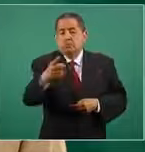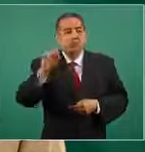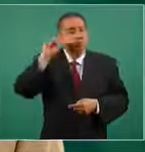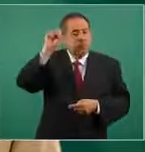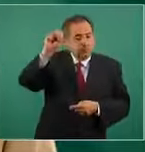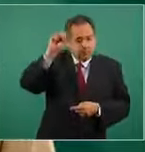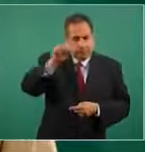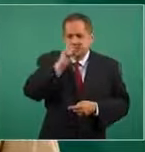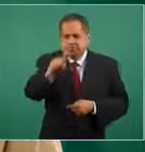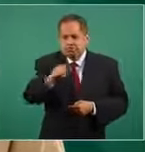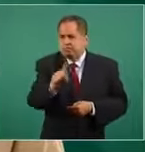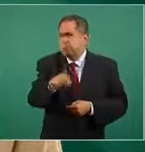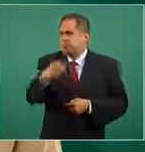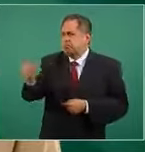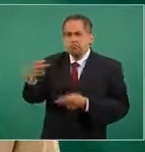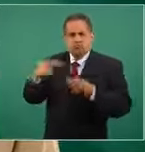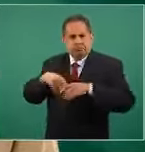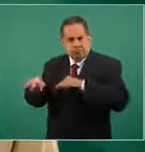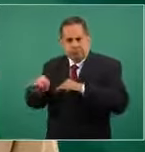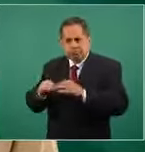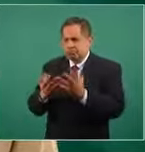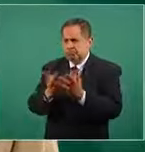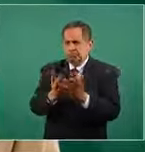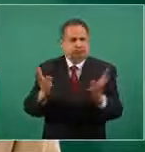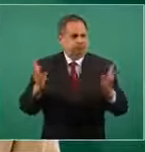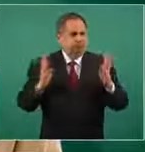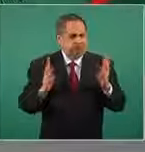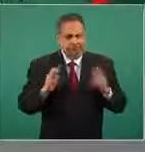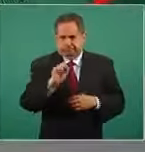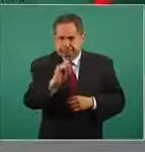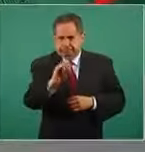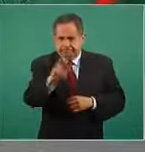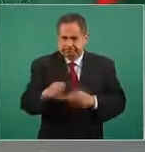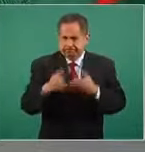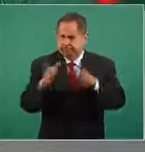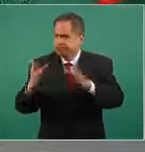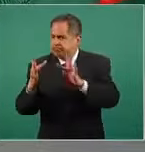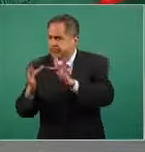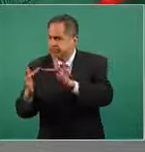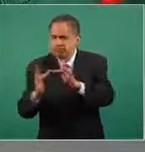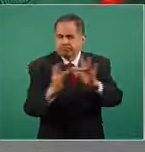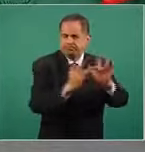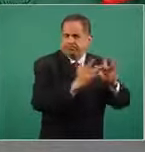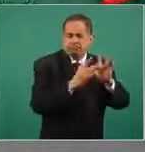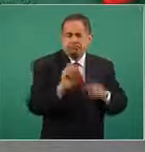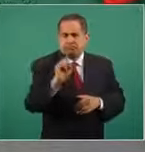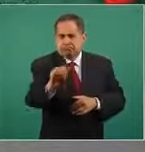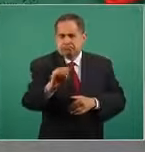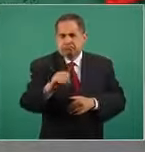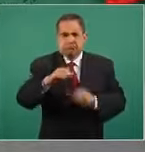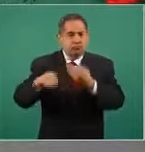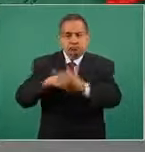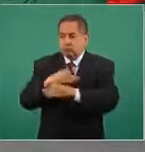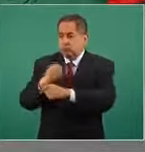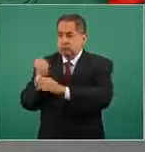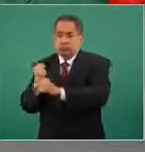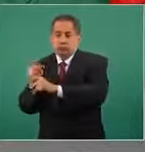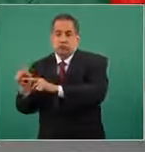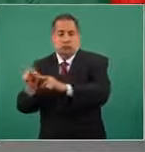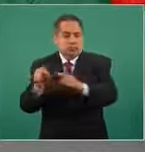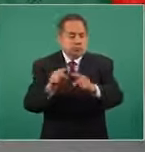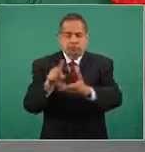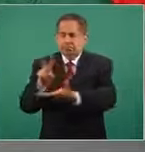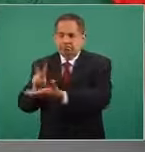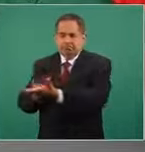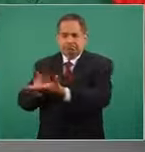los trabajadores, por supuesto que es una fuerza real y es un interlocutor, son interlocutores fuertes y válidos.